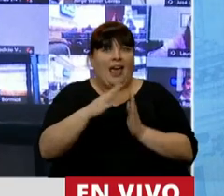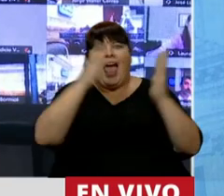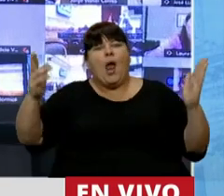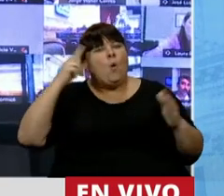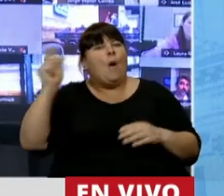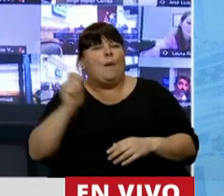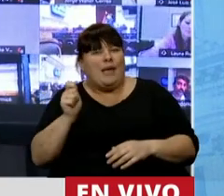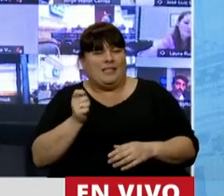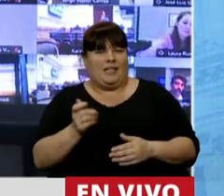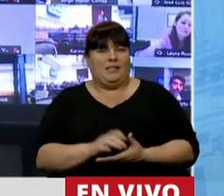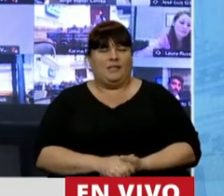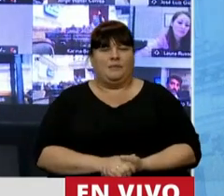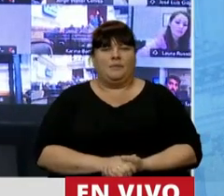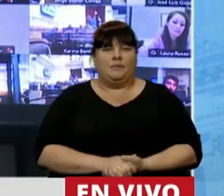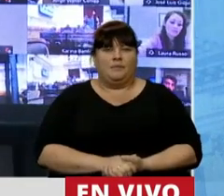9 meses.